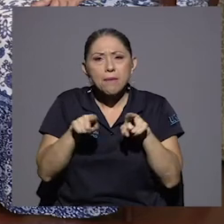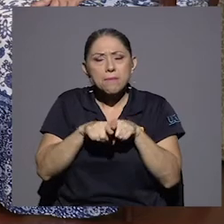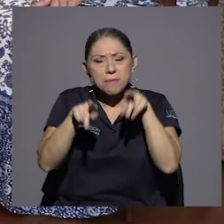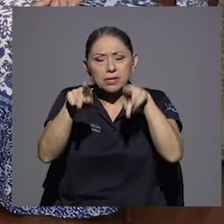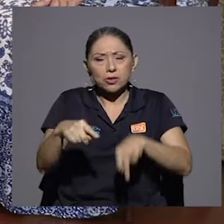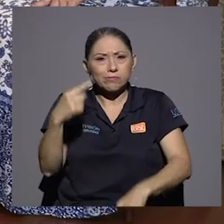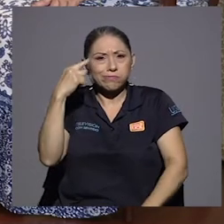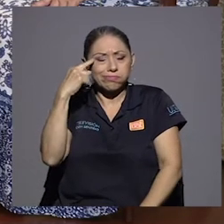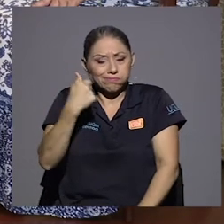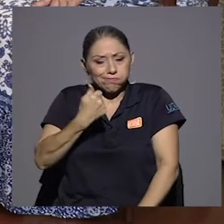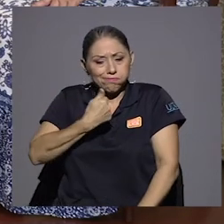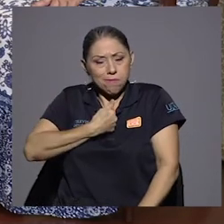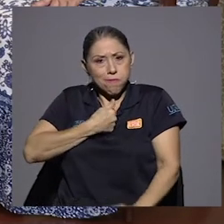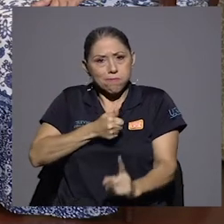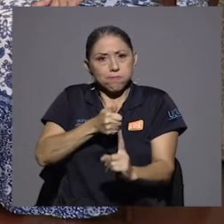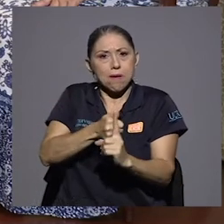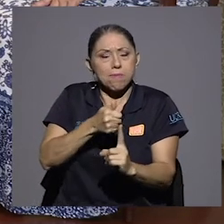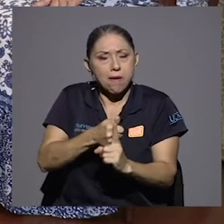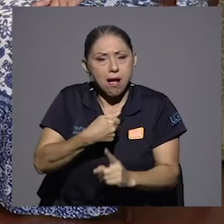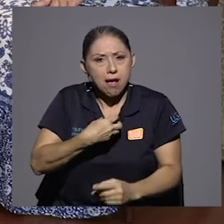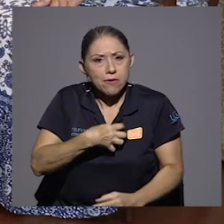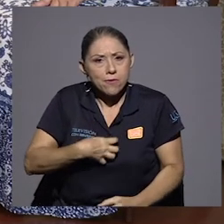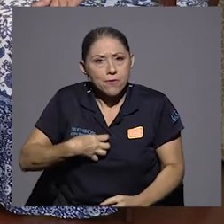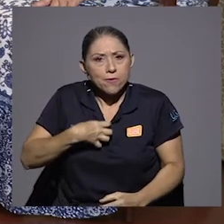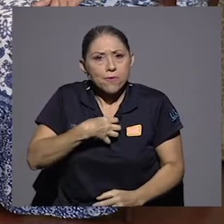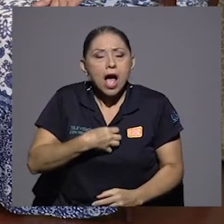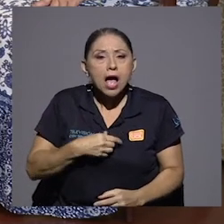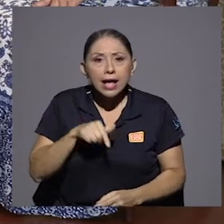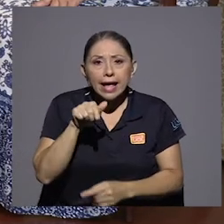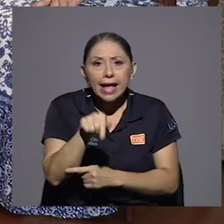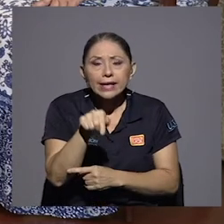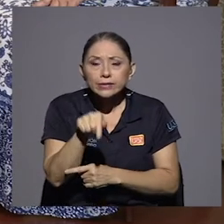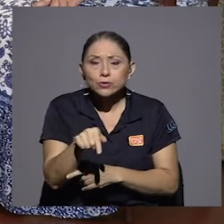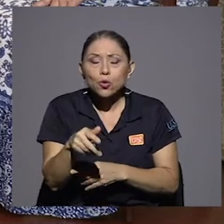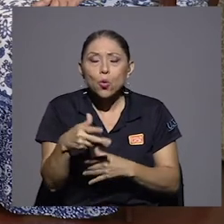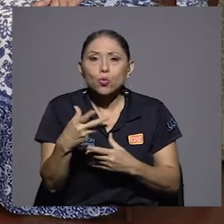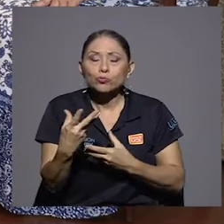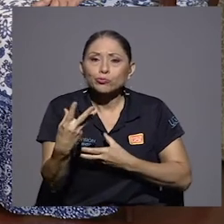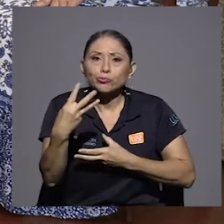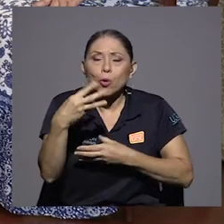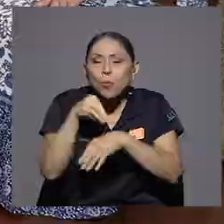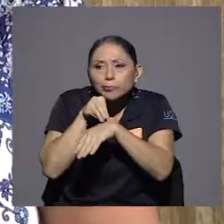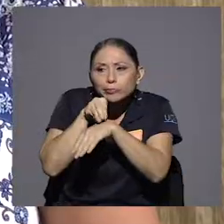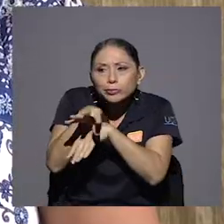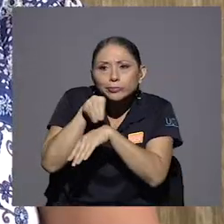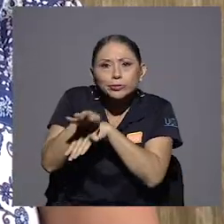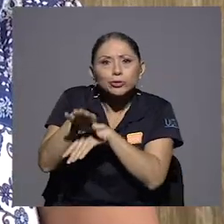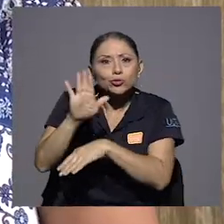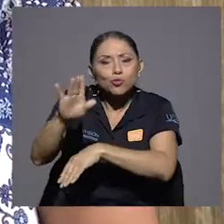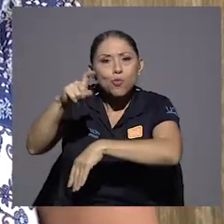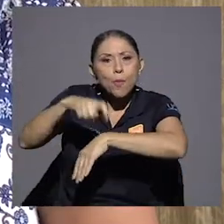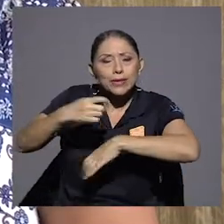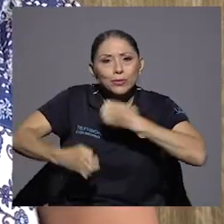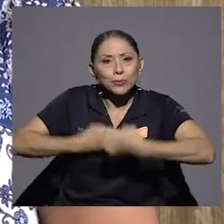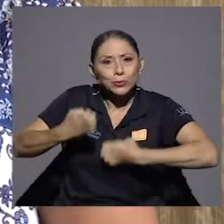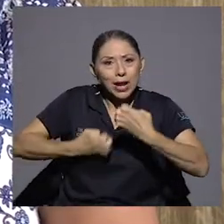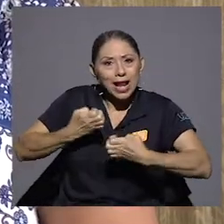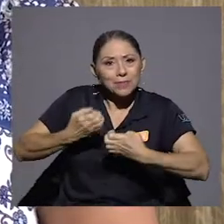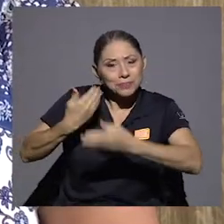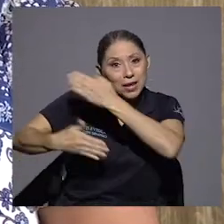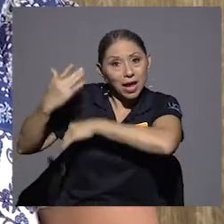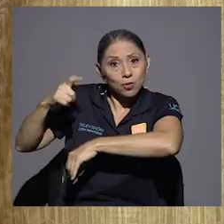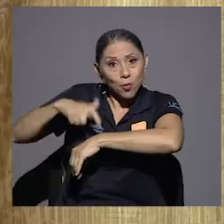marcó definitivamente su momento emocional en algún momento, en el caso del presidente.